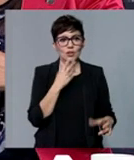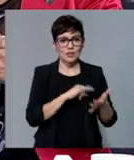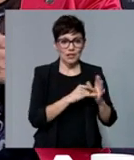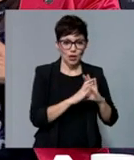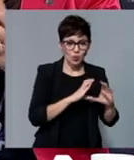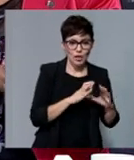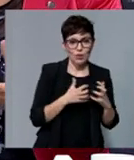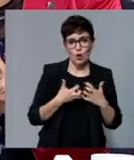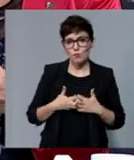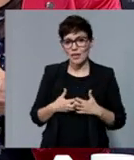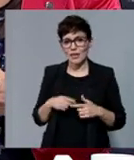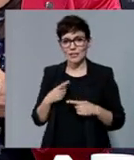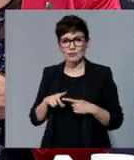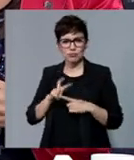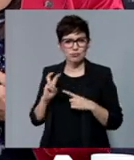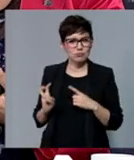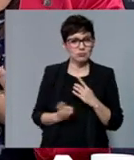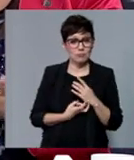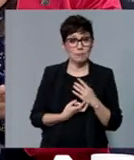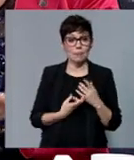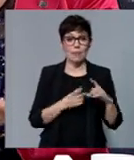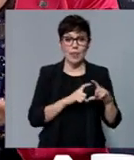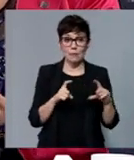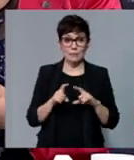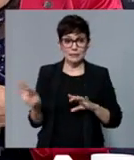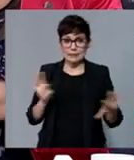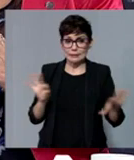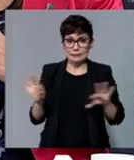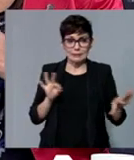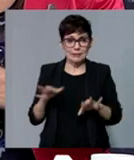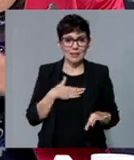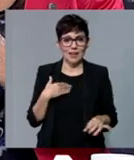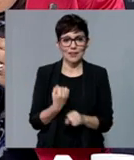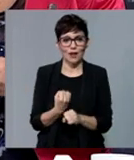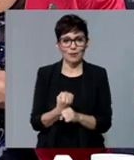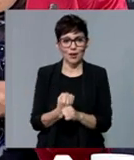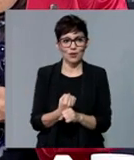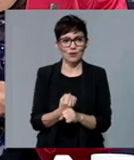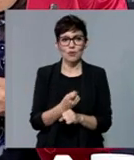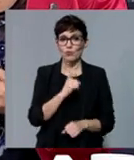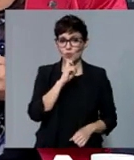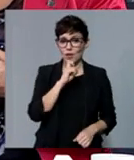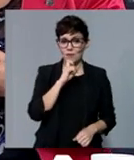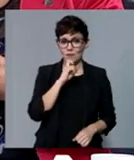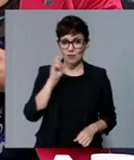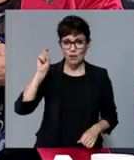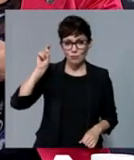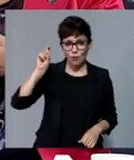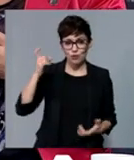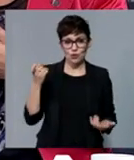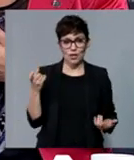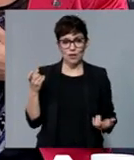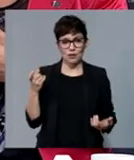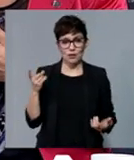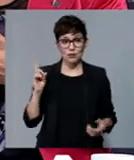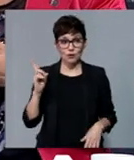mecánica, son muy completos. Entonces, ¿qué pasa? Que las empresas se los rifan. Entonces, es muy difícil tener profesorado o gente formada, que sea solo